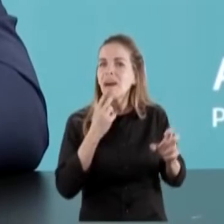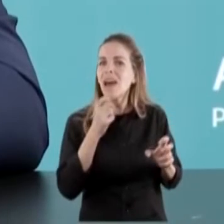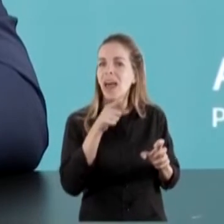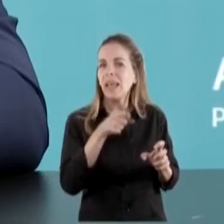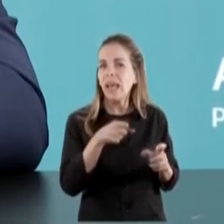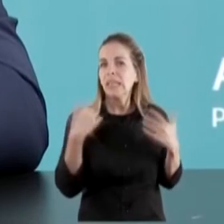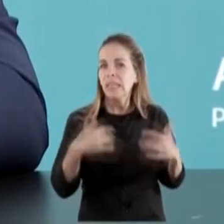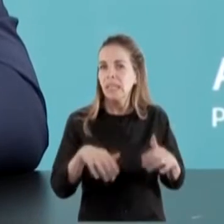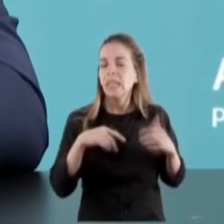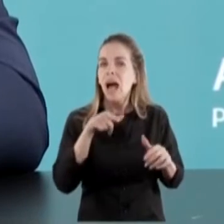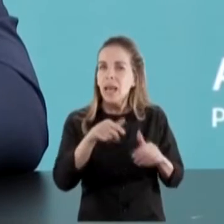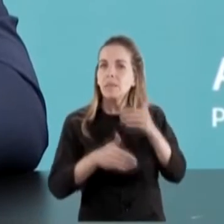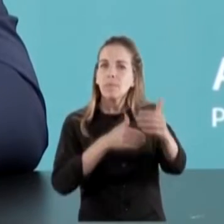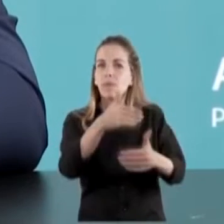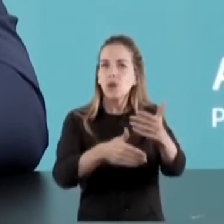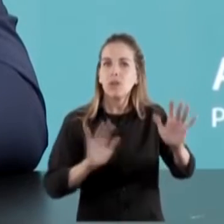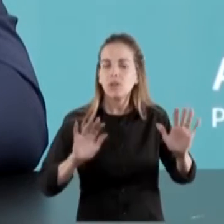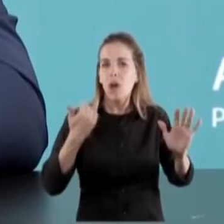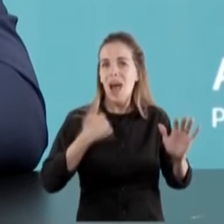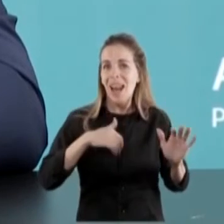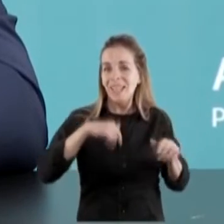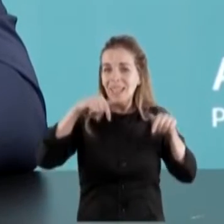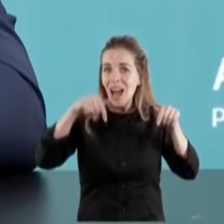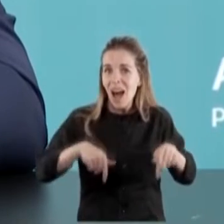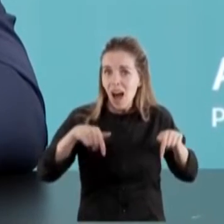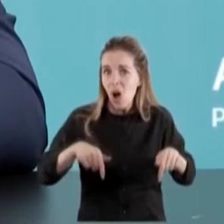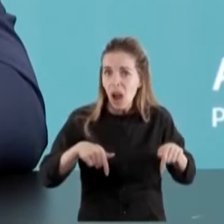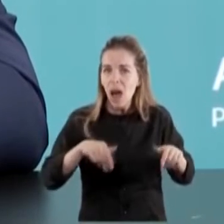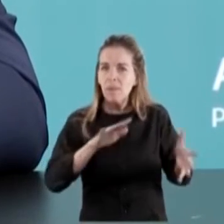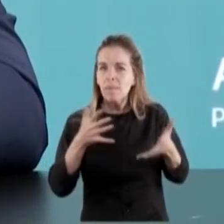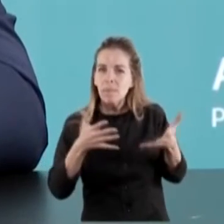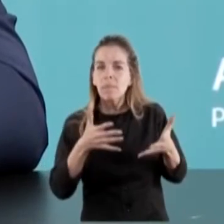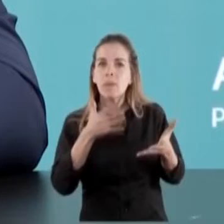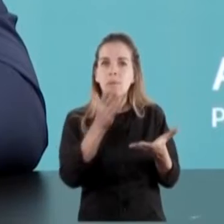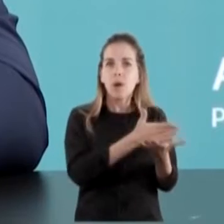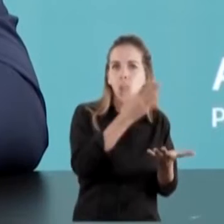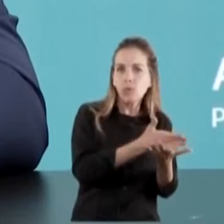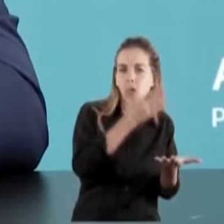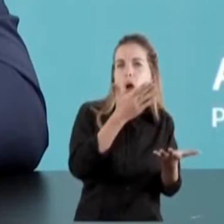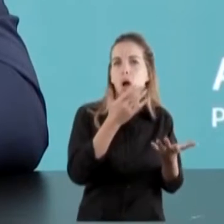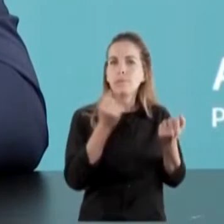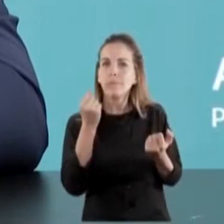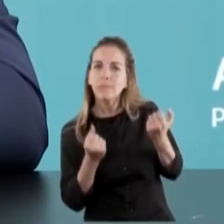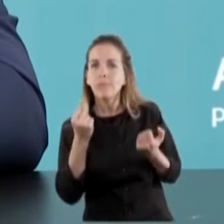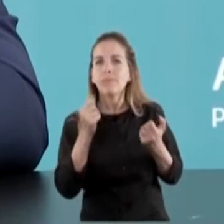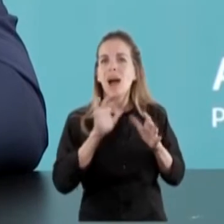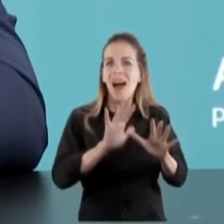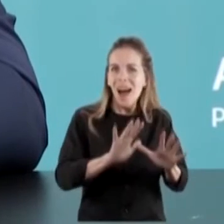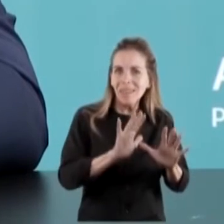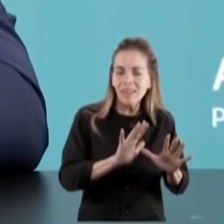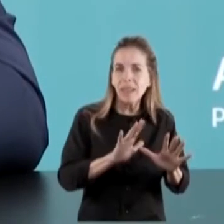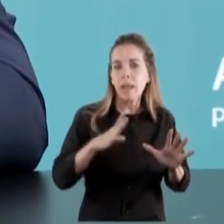está llevando adelante. Argentina hoy en estos niveles de crecimiento que tiene, no se